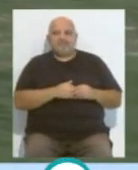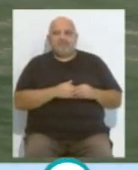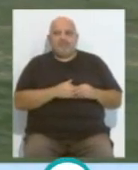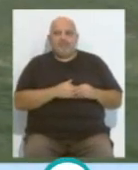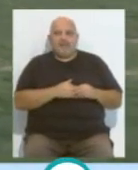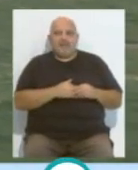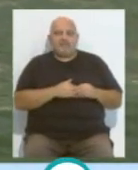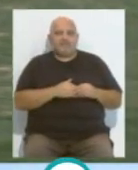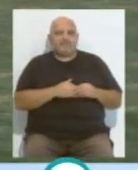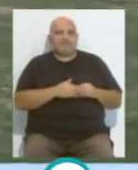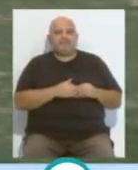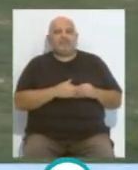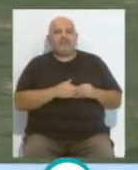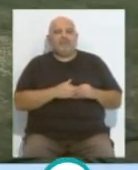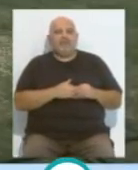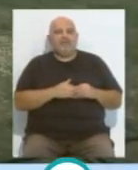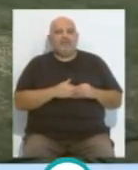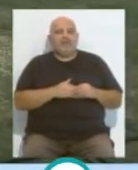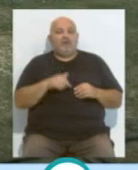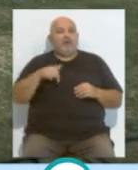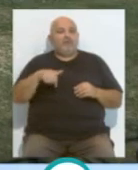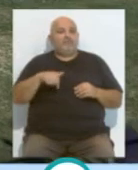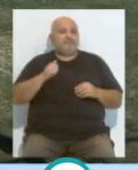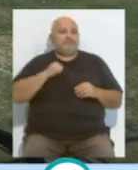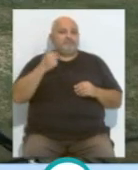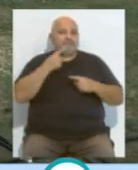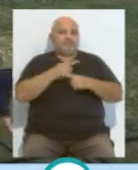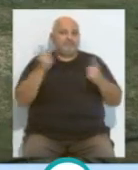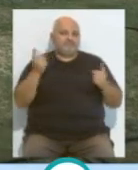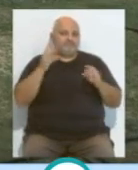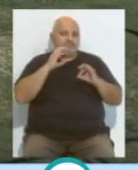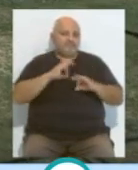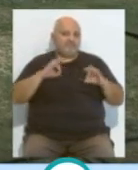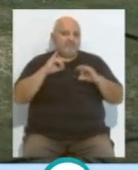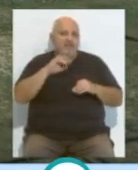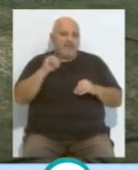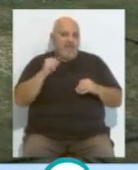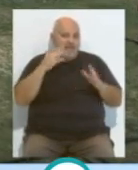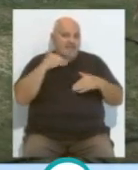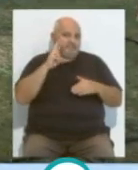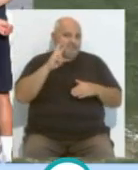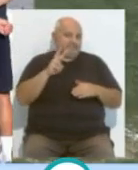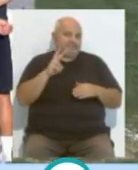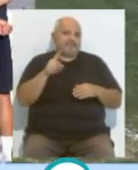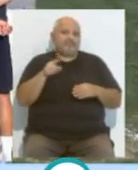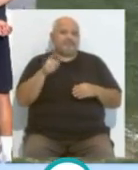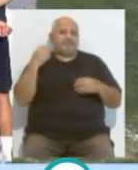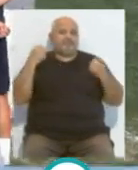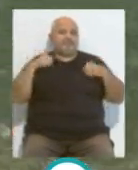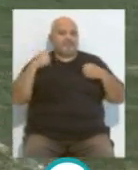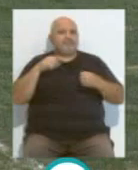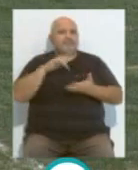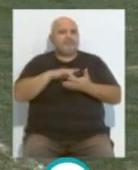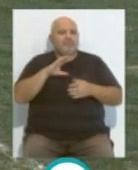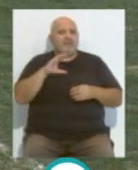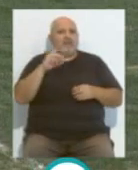Carcelén, me lo he dicho. Hoy no hemos visto a Iza decir que en el entrenamiento